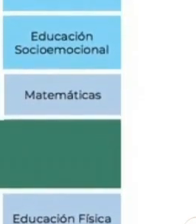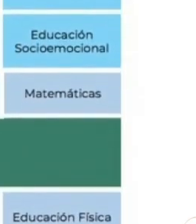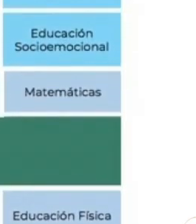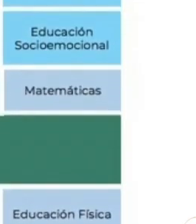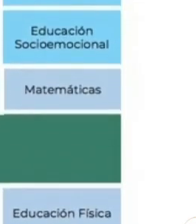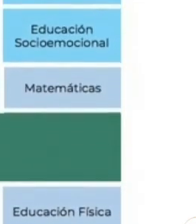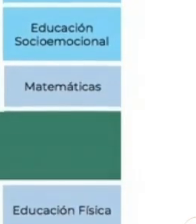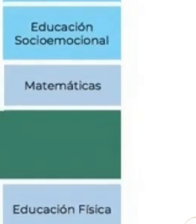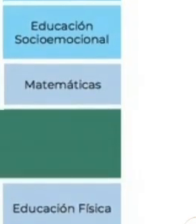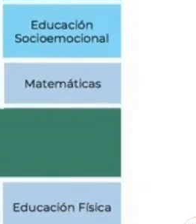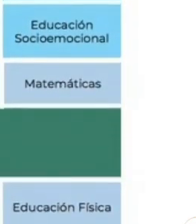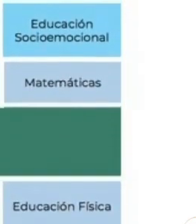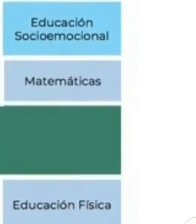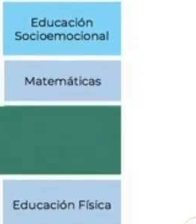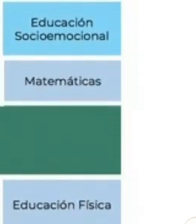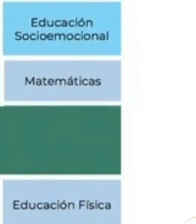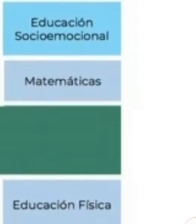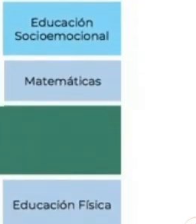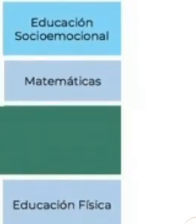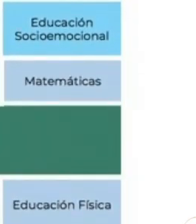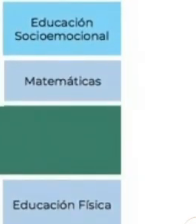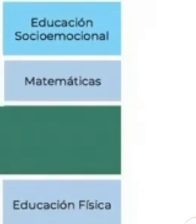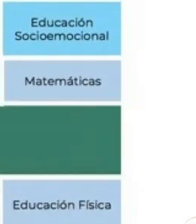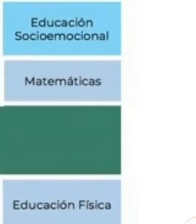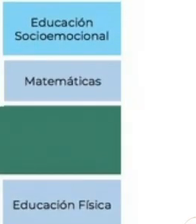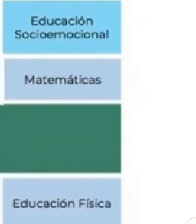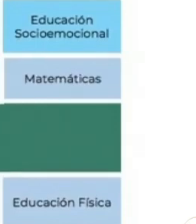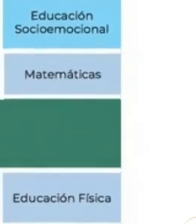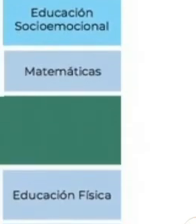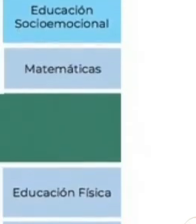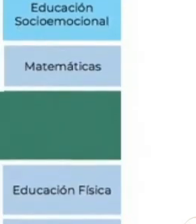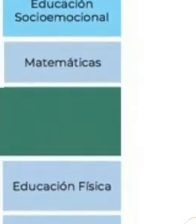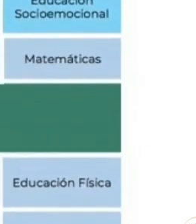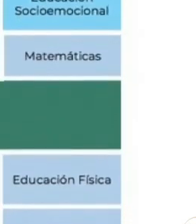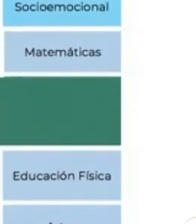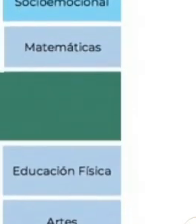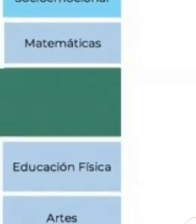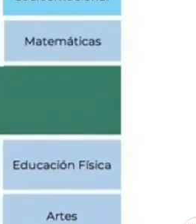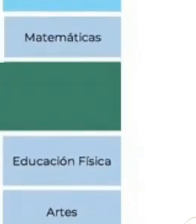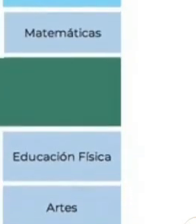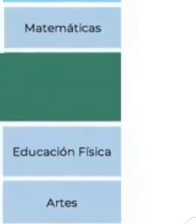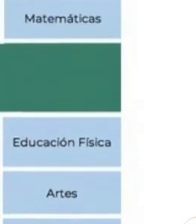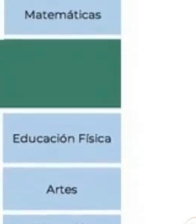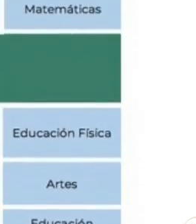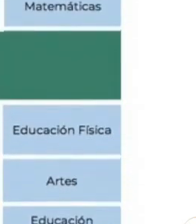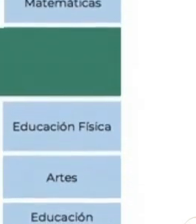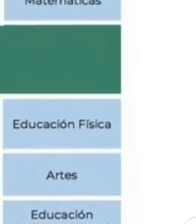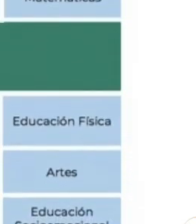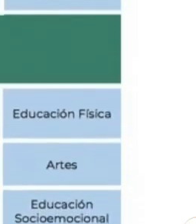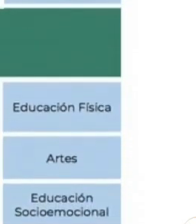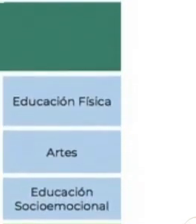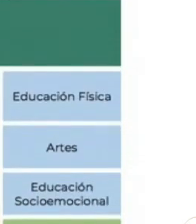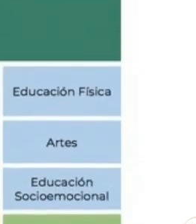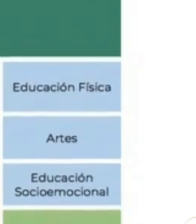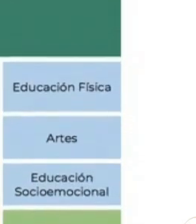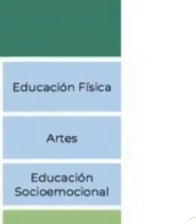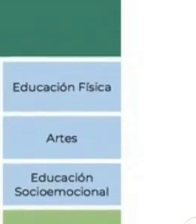estamos cuidando la salud de todos, no sólo de las niñas y los niños, sino también de las maestras, de los maestros y de toda la comunidad.